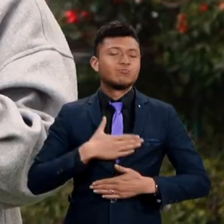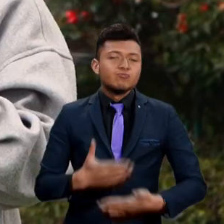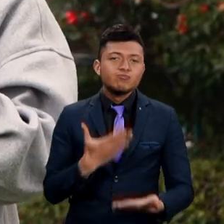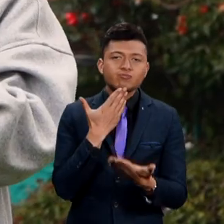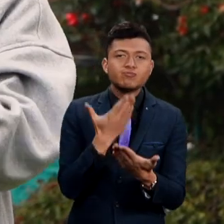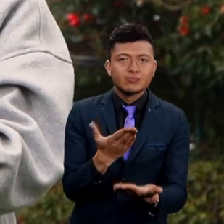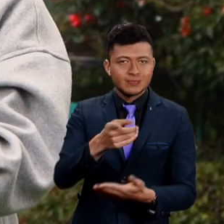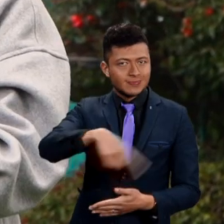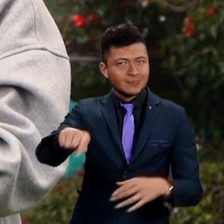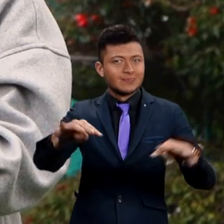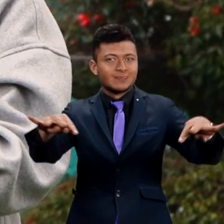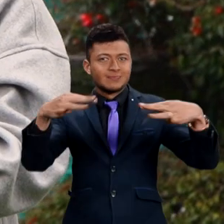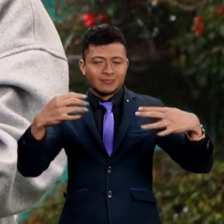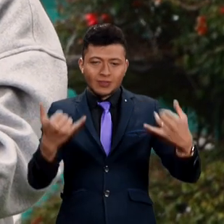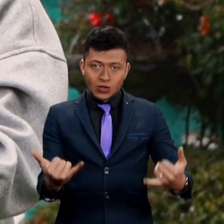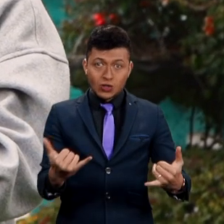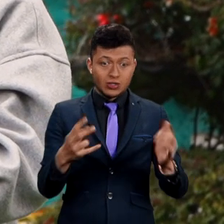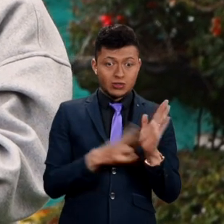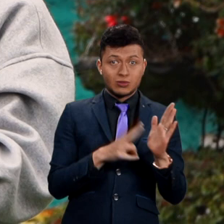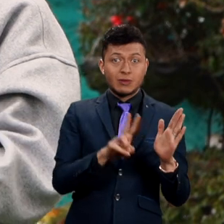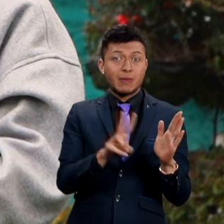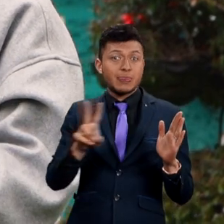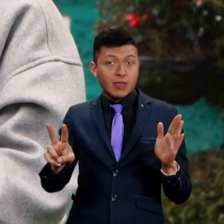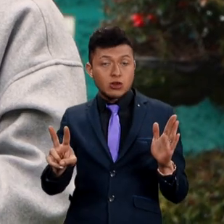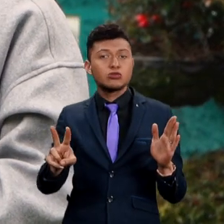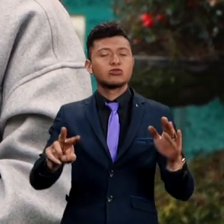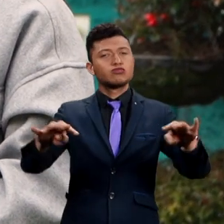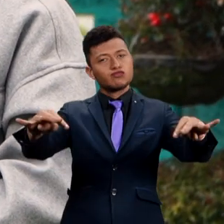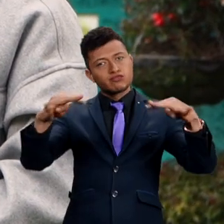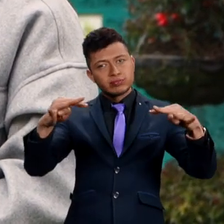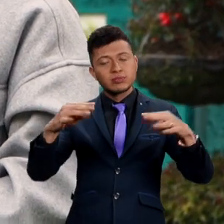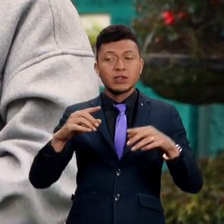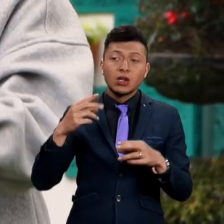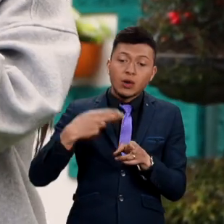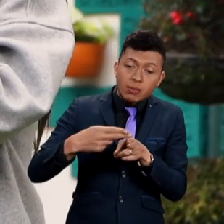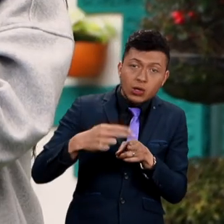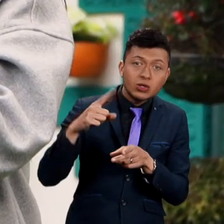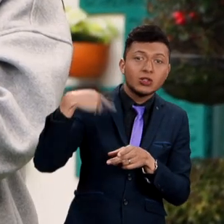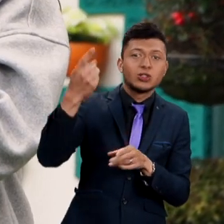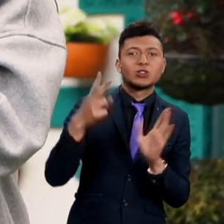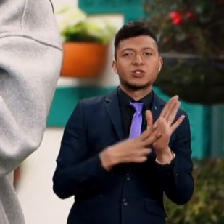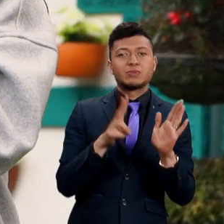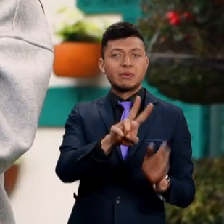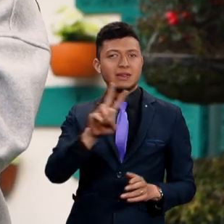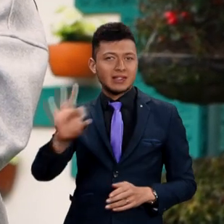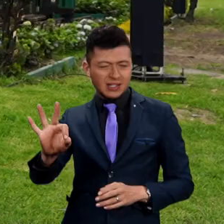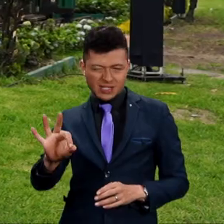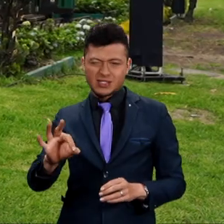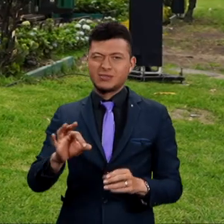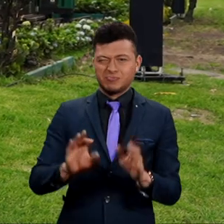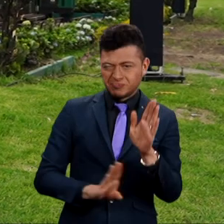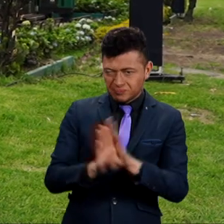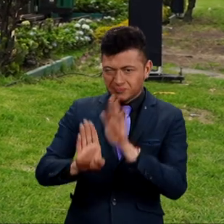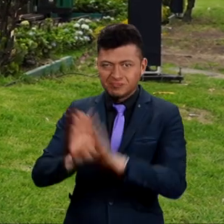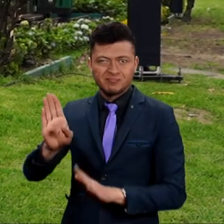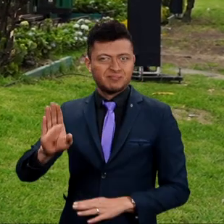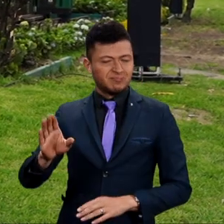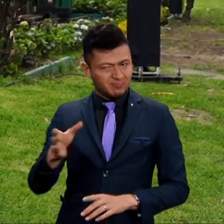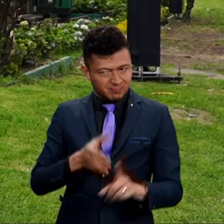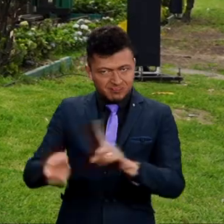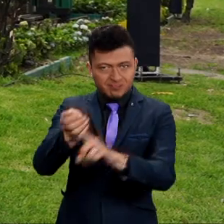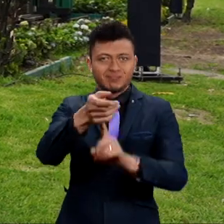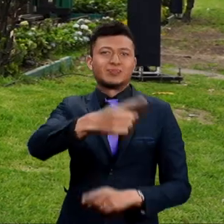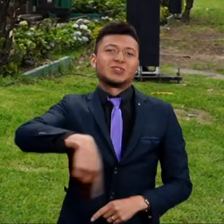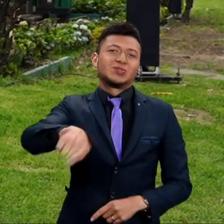Fernanda López y muchas gracias por habernos acompañado durante este 2022 y esperamos que el 2023 esté lleno de muchos